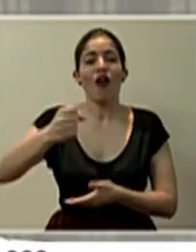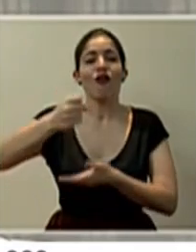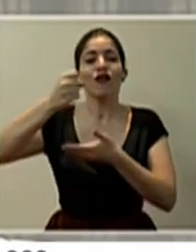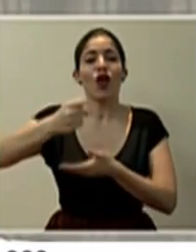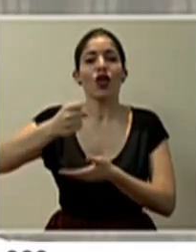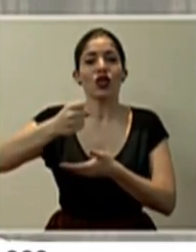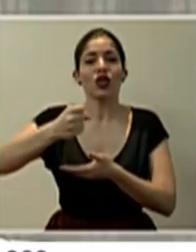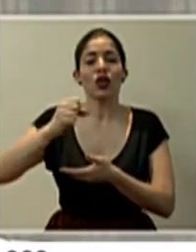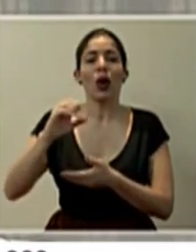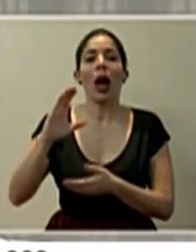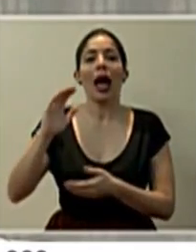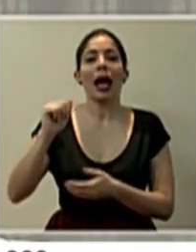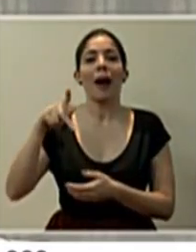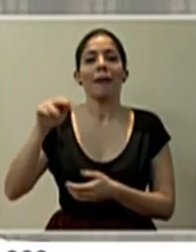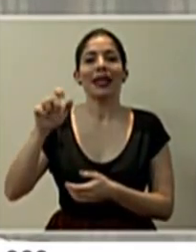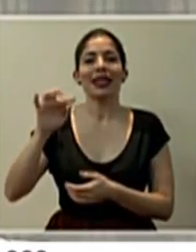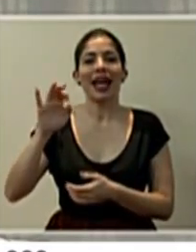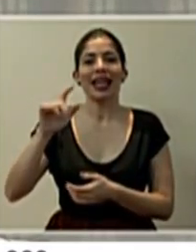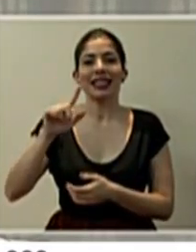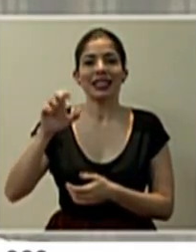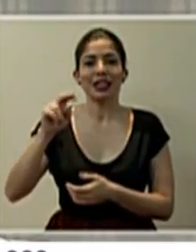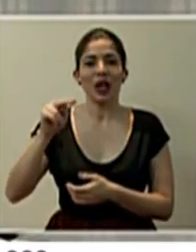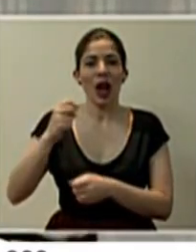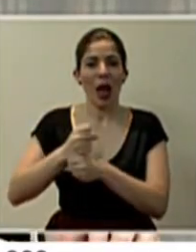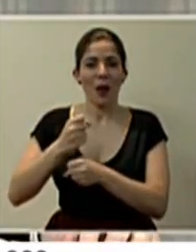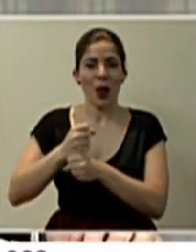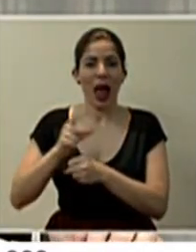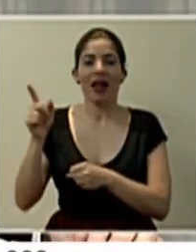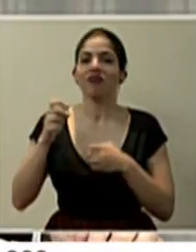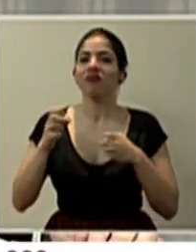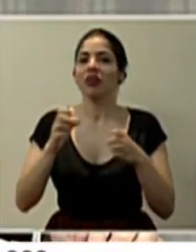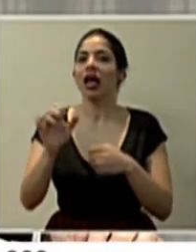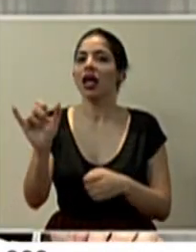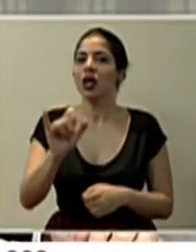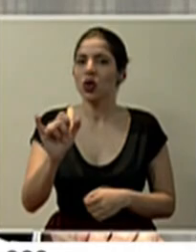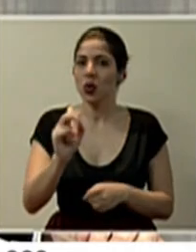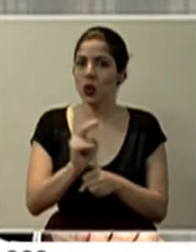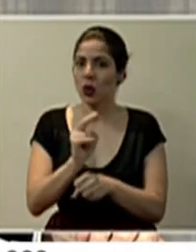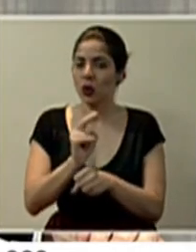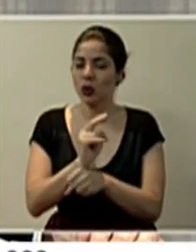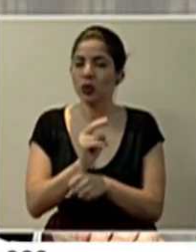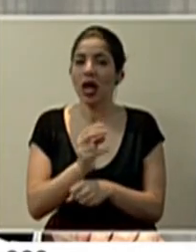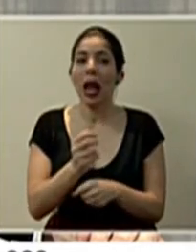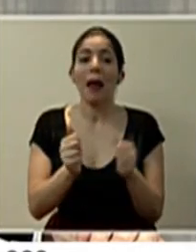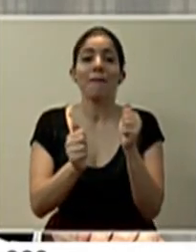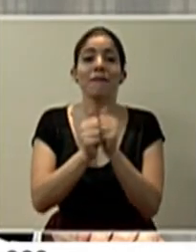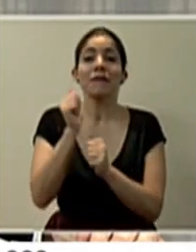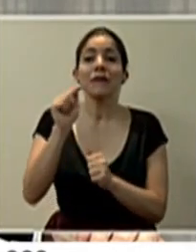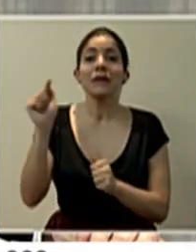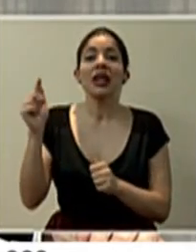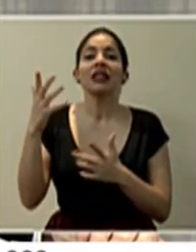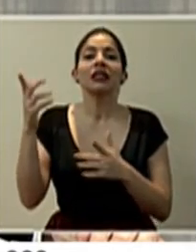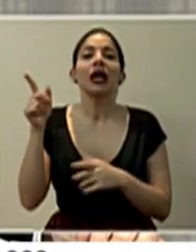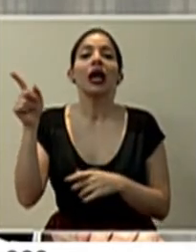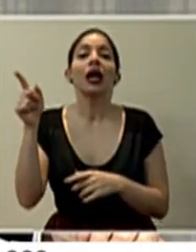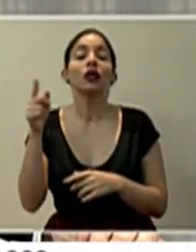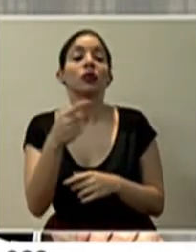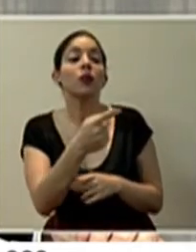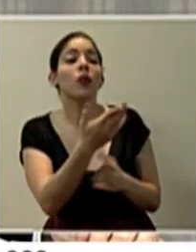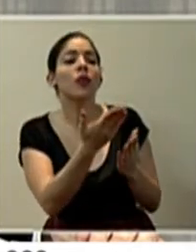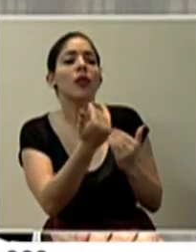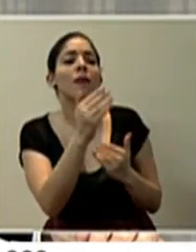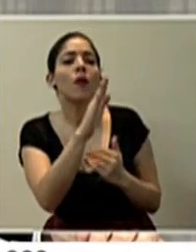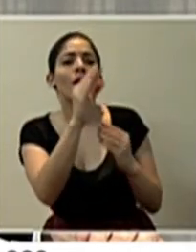fondo de capitalización laboral, donde utilizan la misma estrategia. Muchas de estas, el común denominador es introducir datos